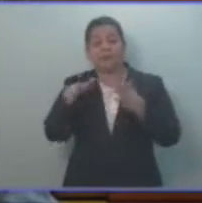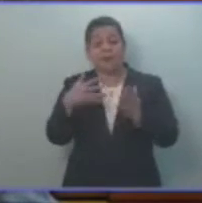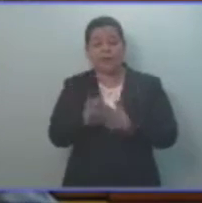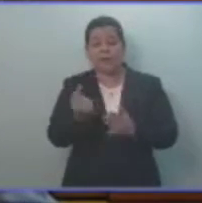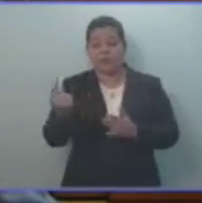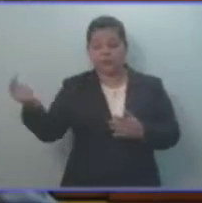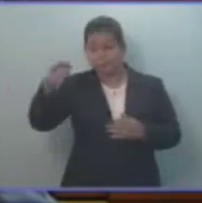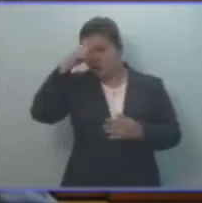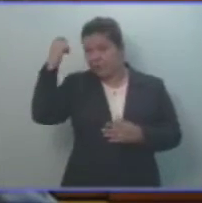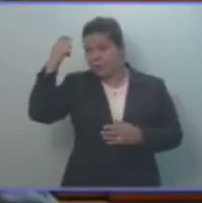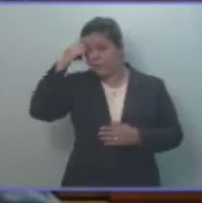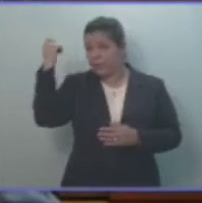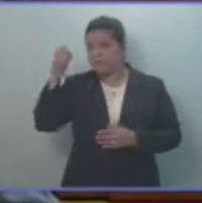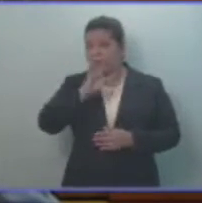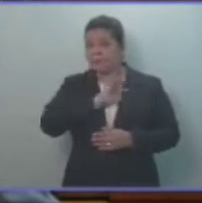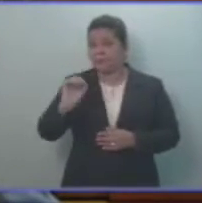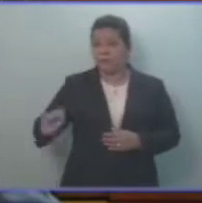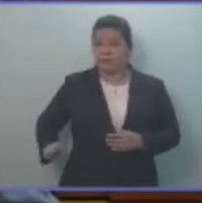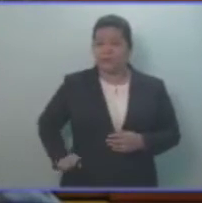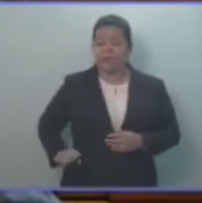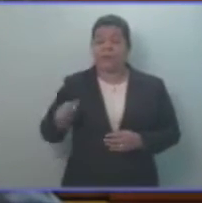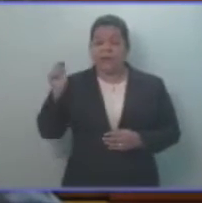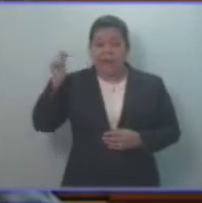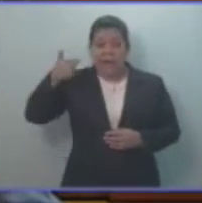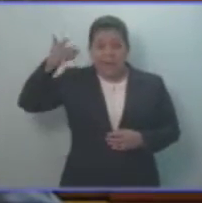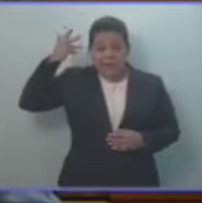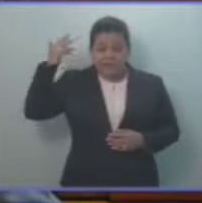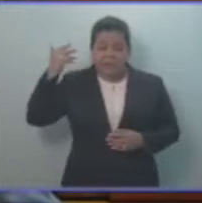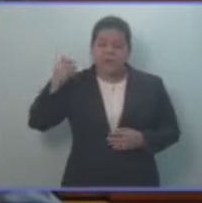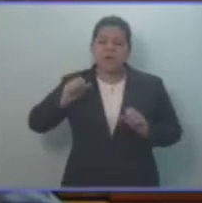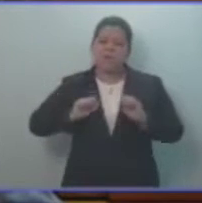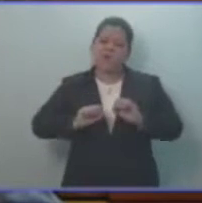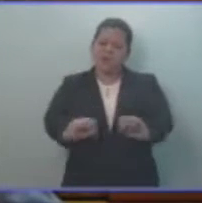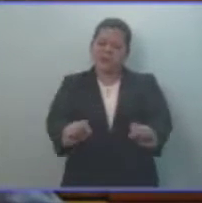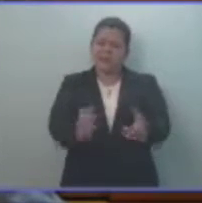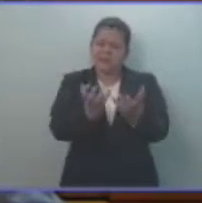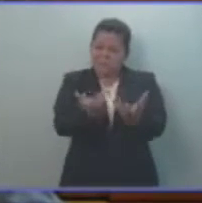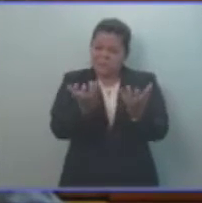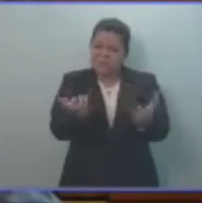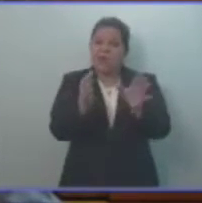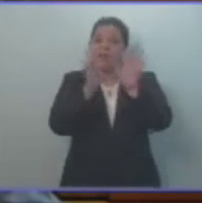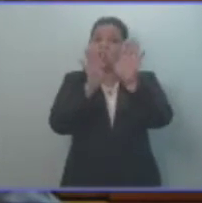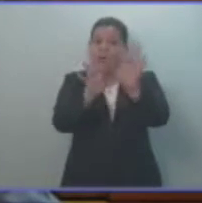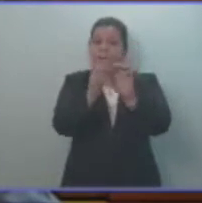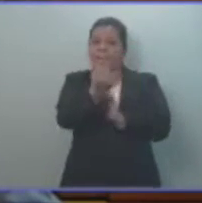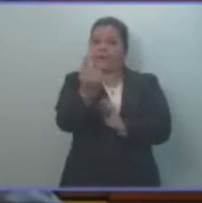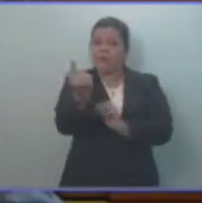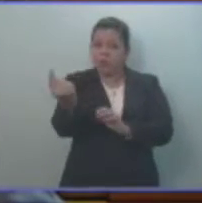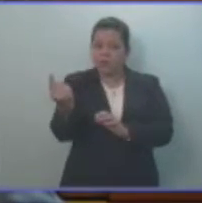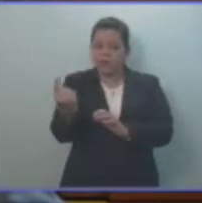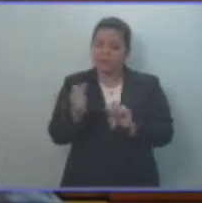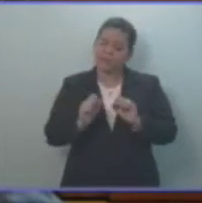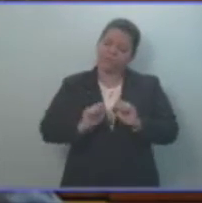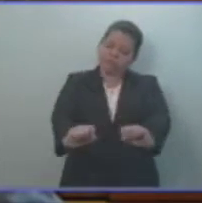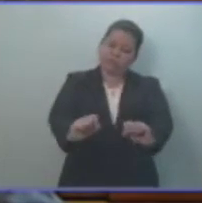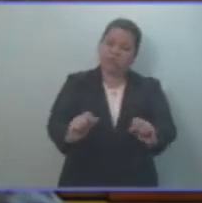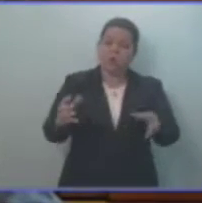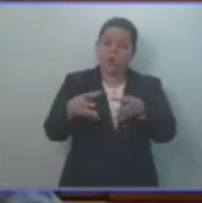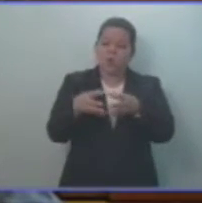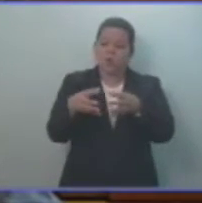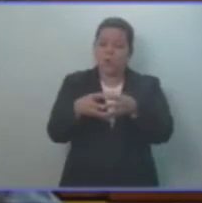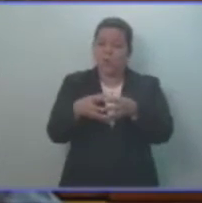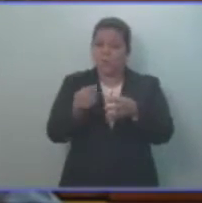y trabajadoras salvadoreñas, donde perdieron la vida nueve sindicalistas y un grupo